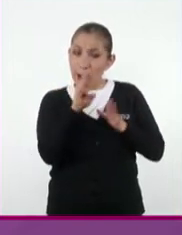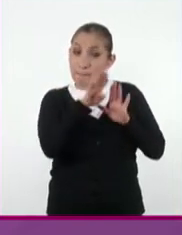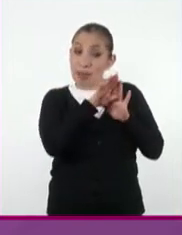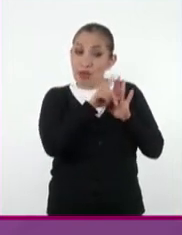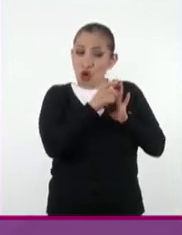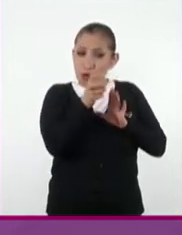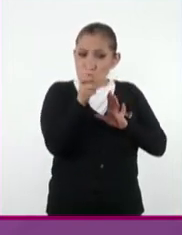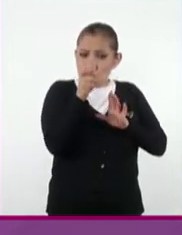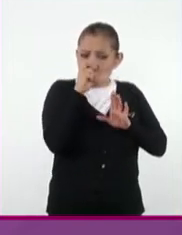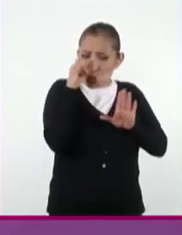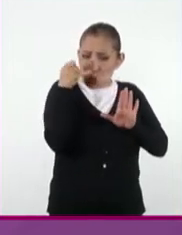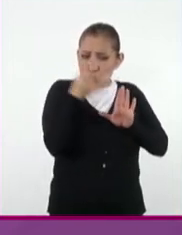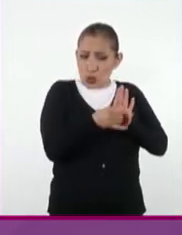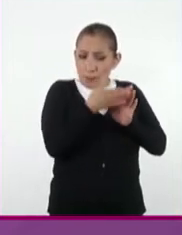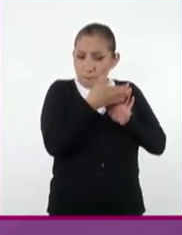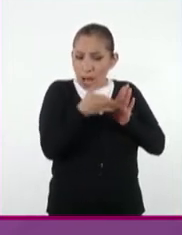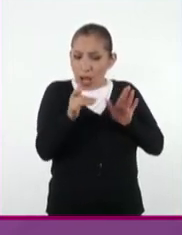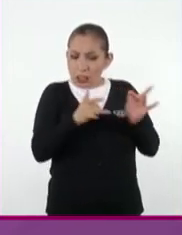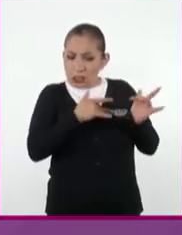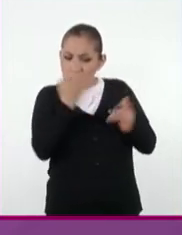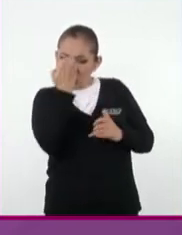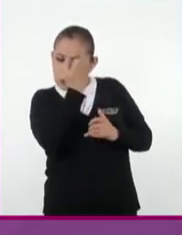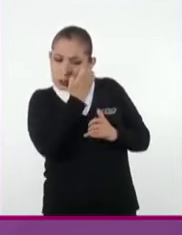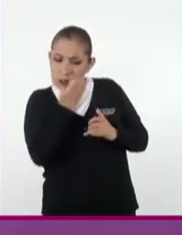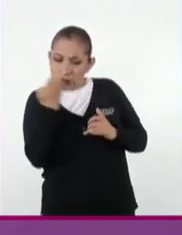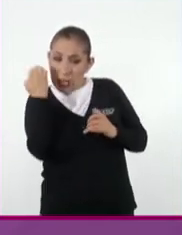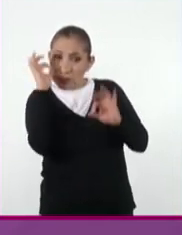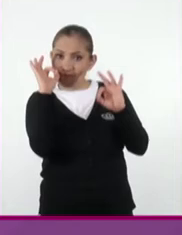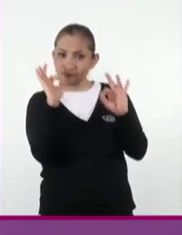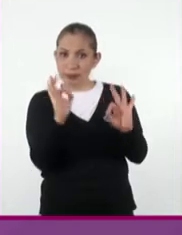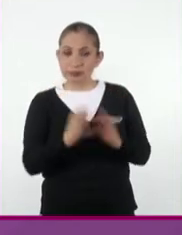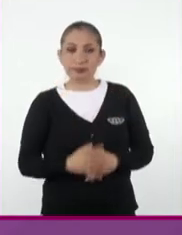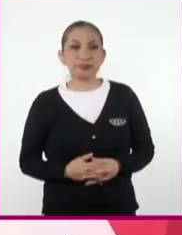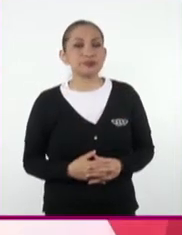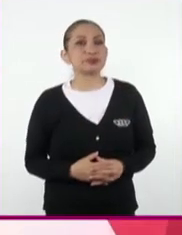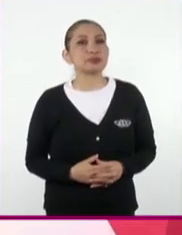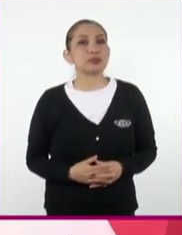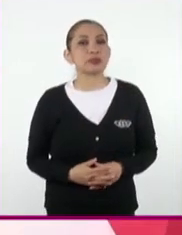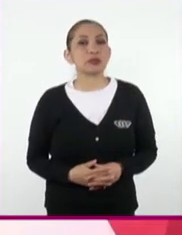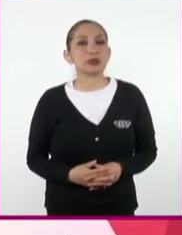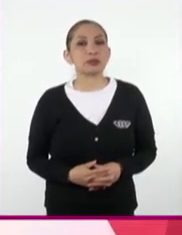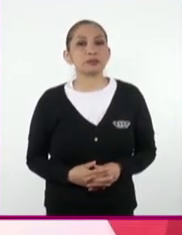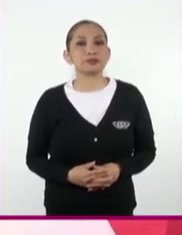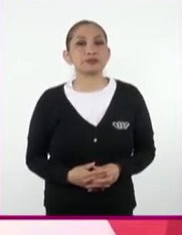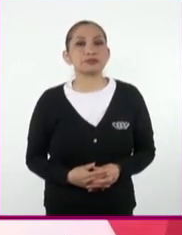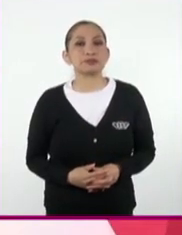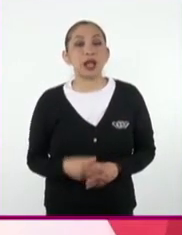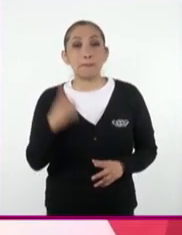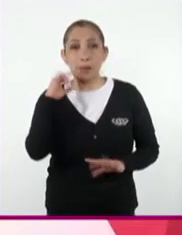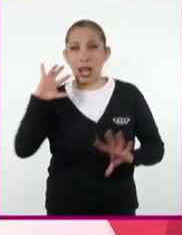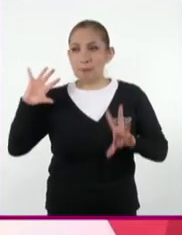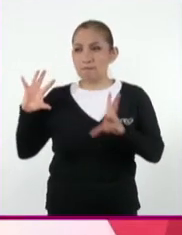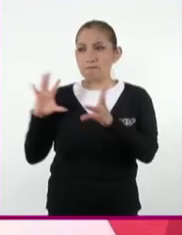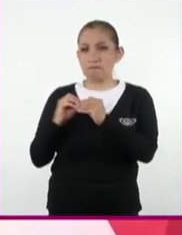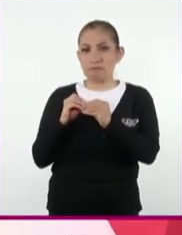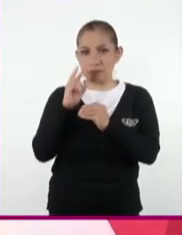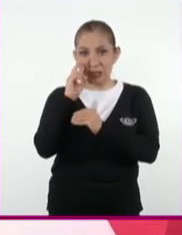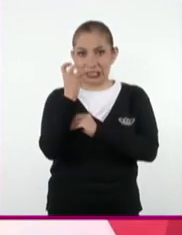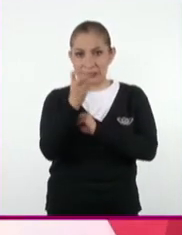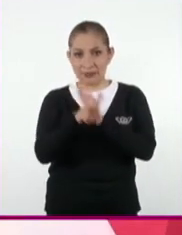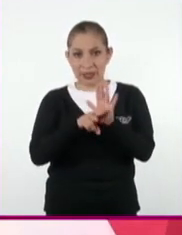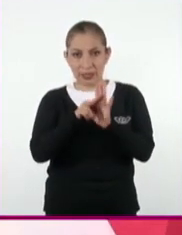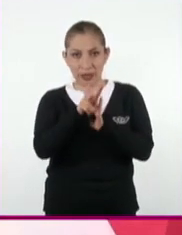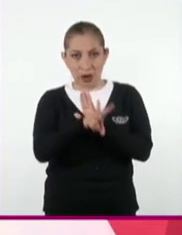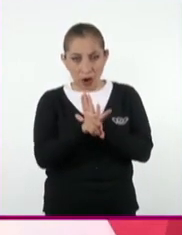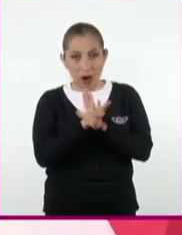método riguroso para interpretarla de manera adecuada. Para recapitular, observa el siguiente